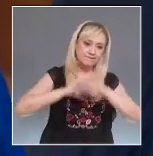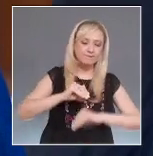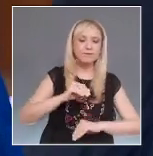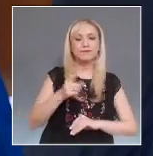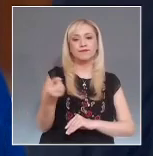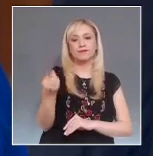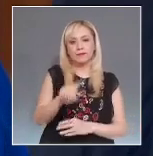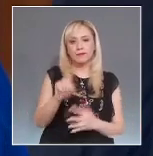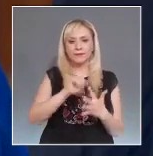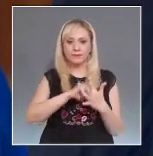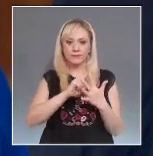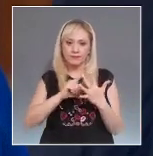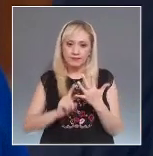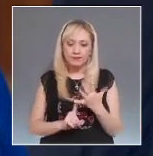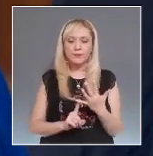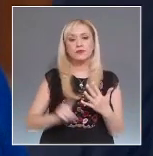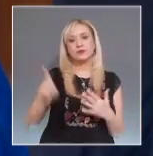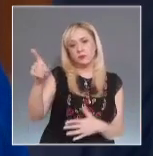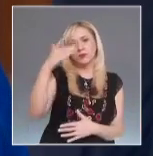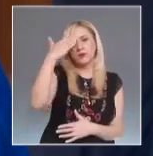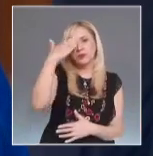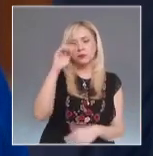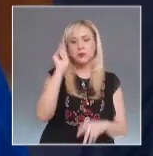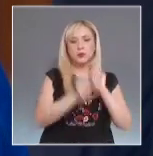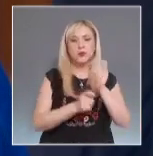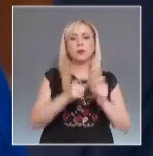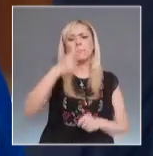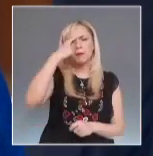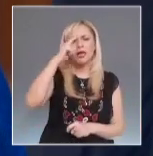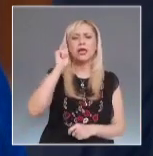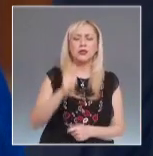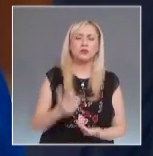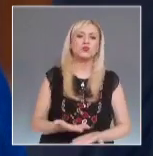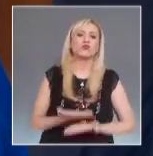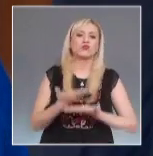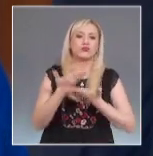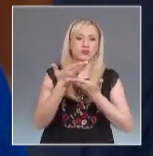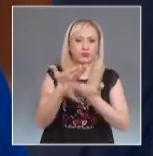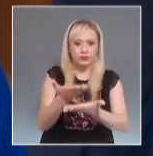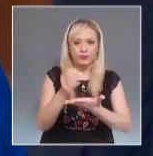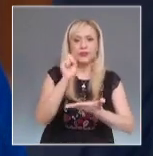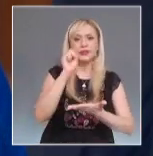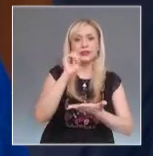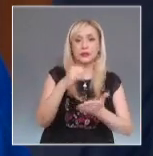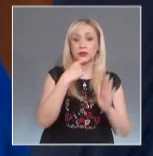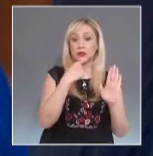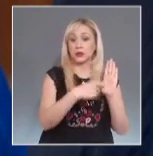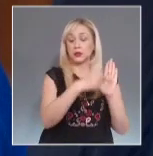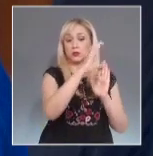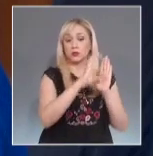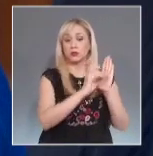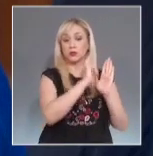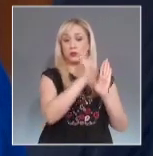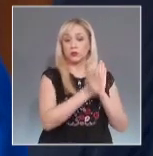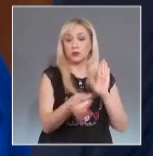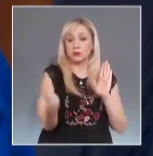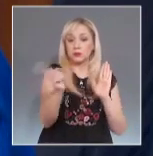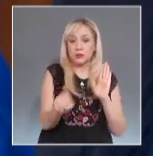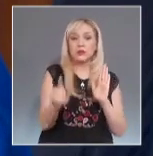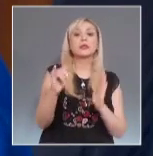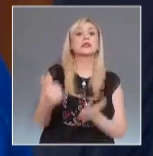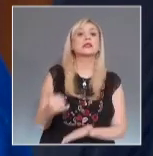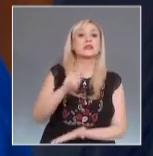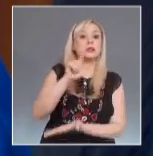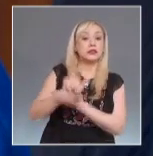necesarias para garantizar, conforme a sus obligaciones constitucionales e internacionales,